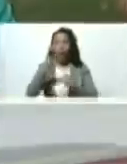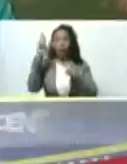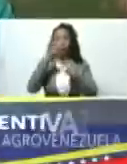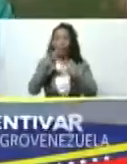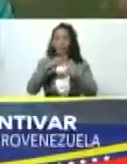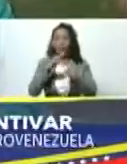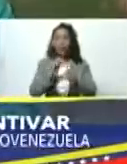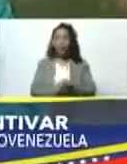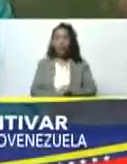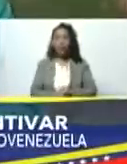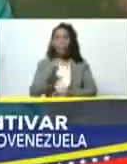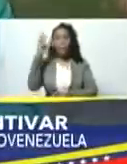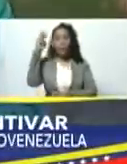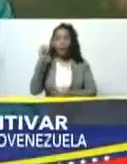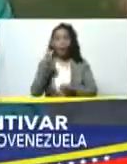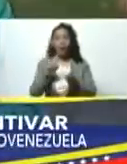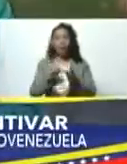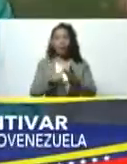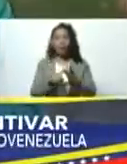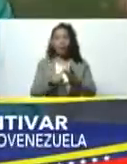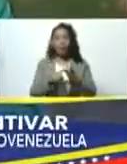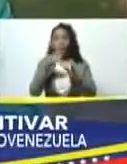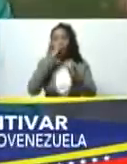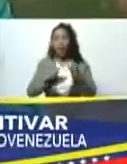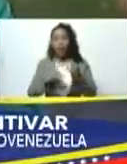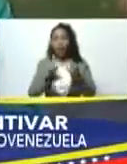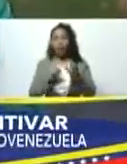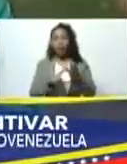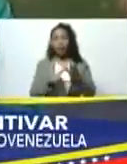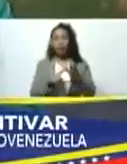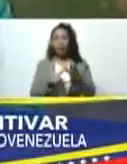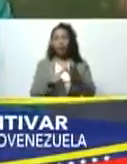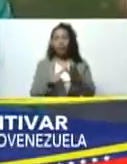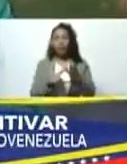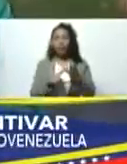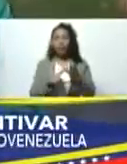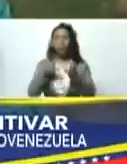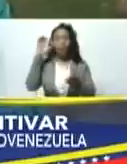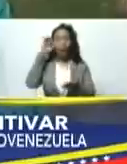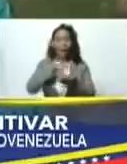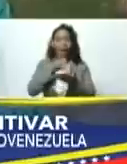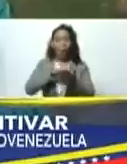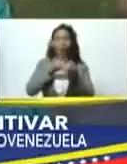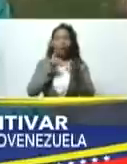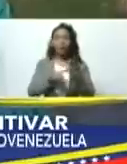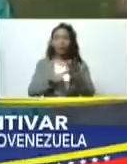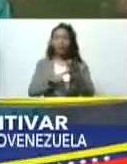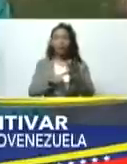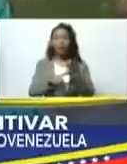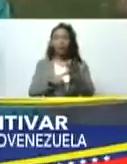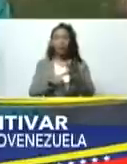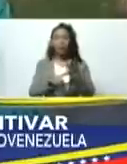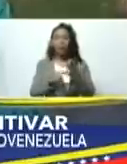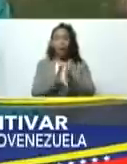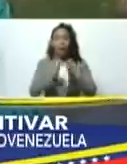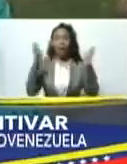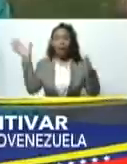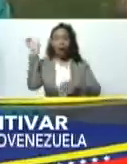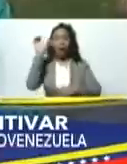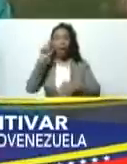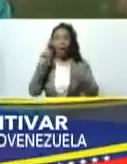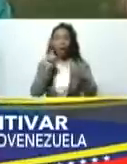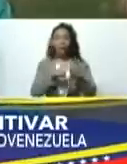Petare Barinas Aragua la Gran Caracas